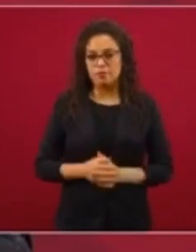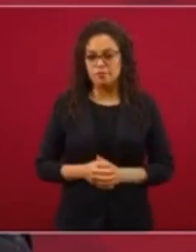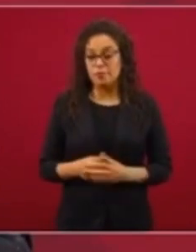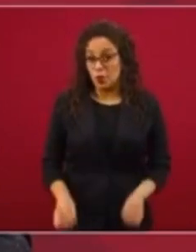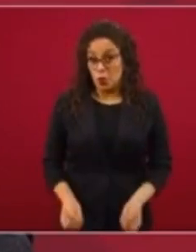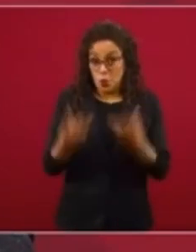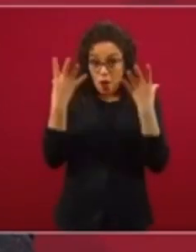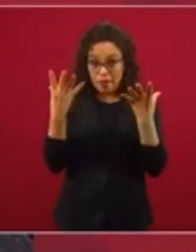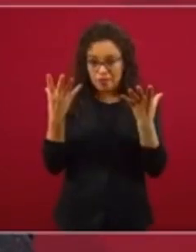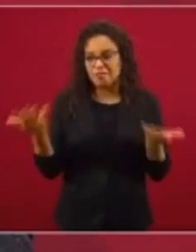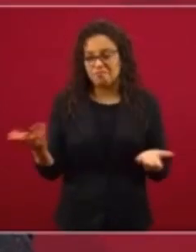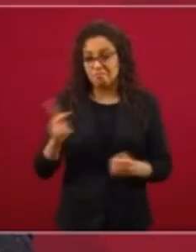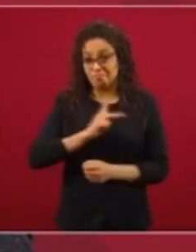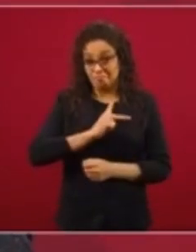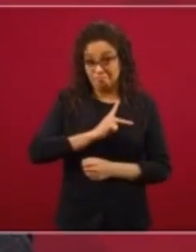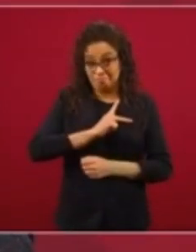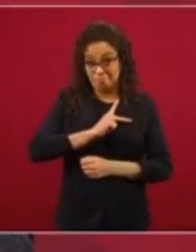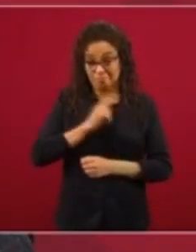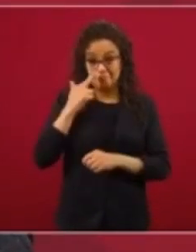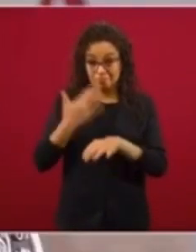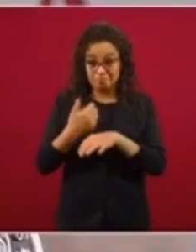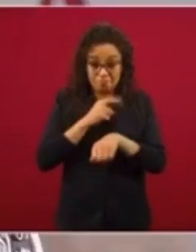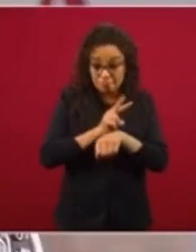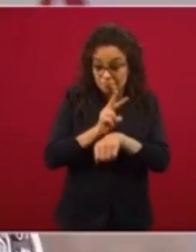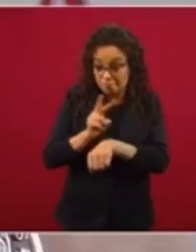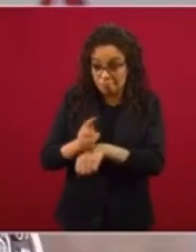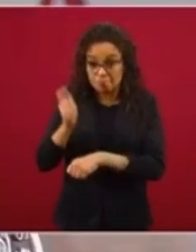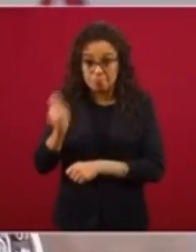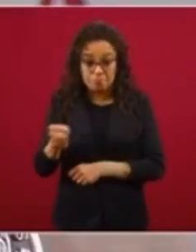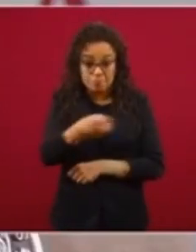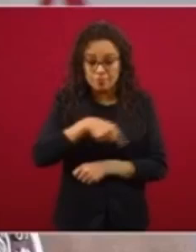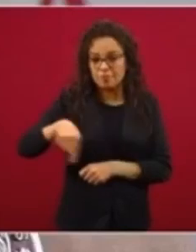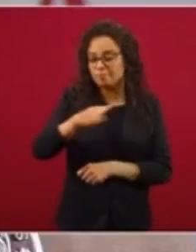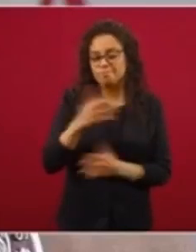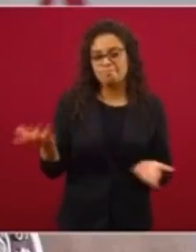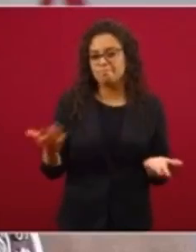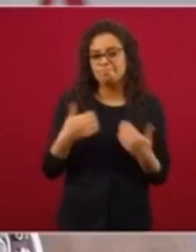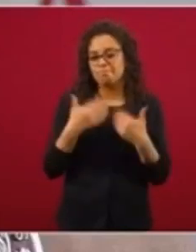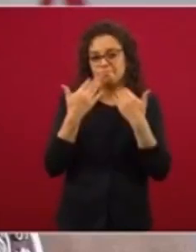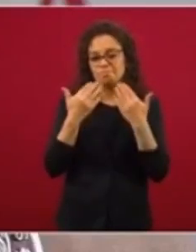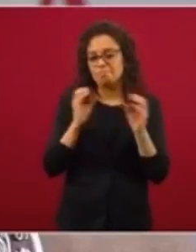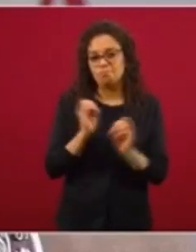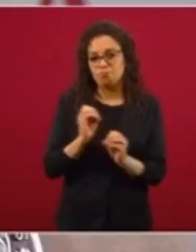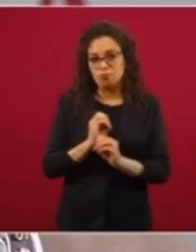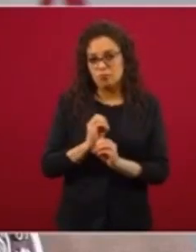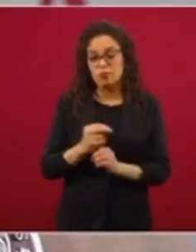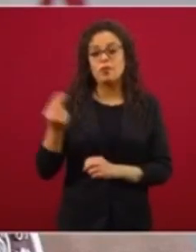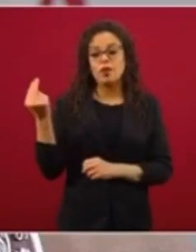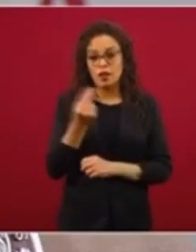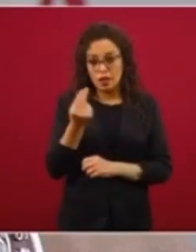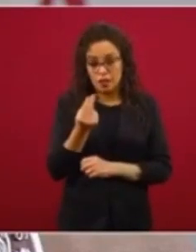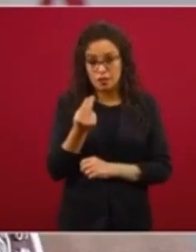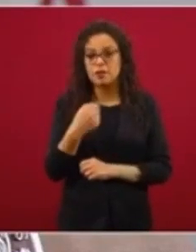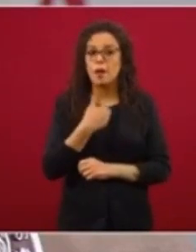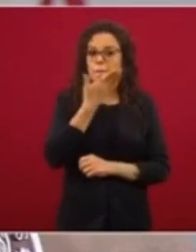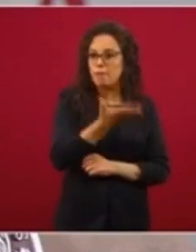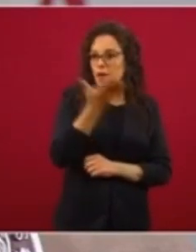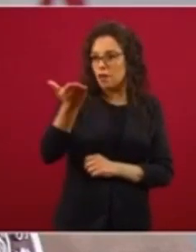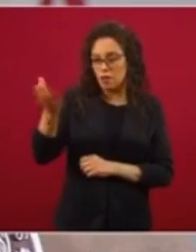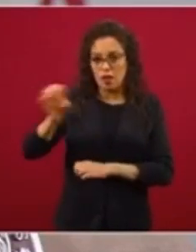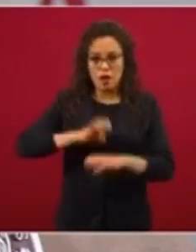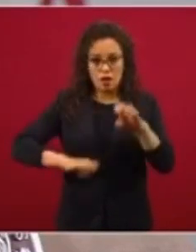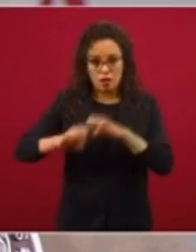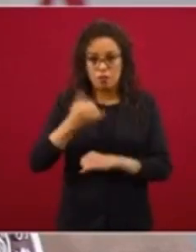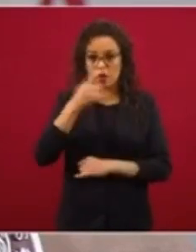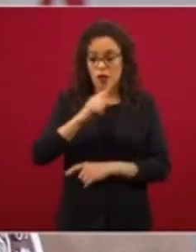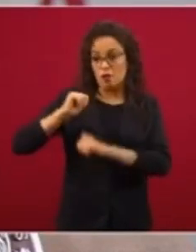mi papel ser el fiscalizador de esas campañas. Yo más bien creo que hay que convocar a las empresas y a las